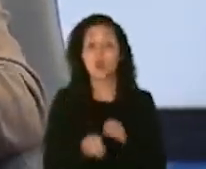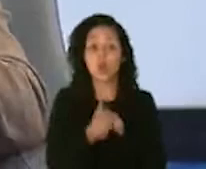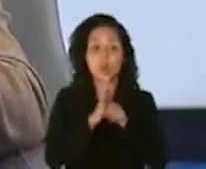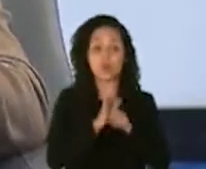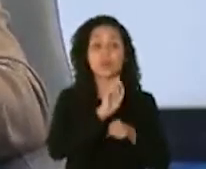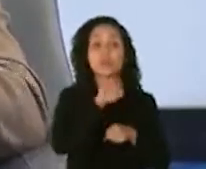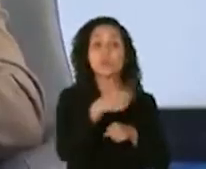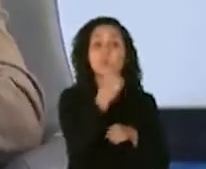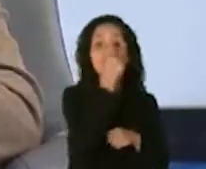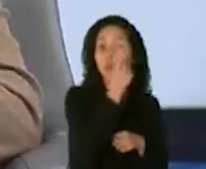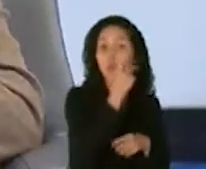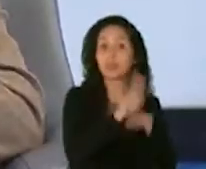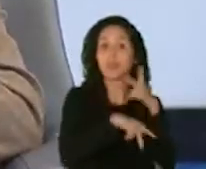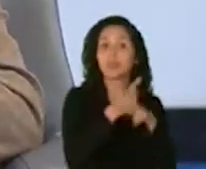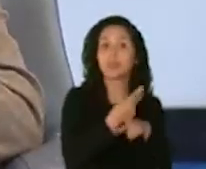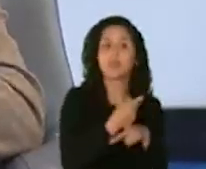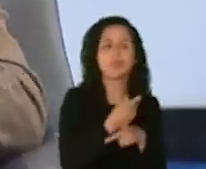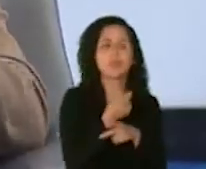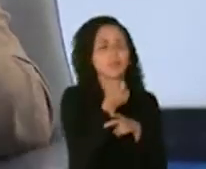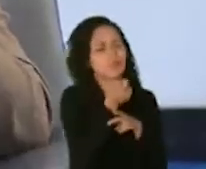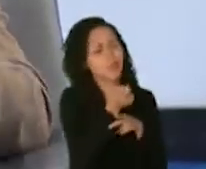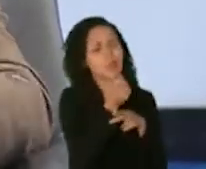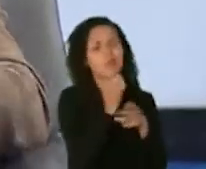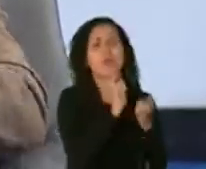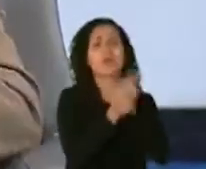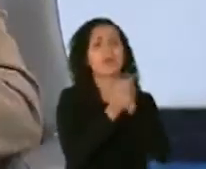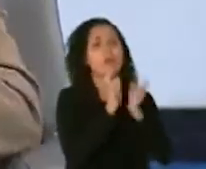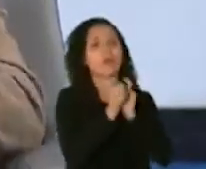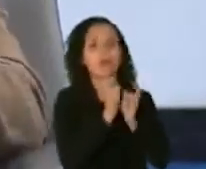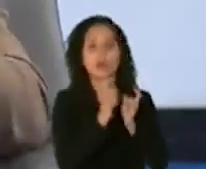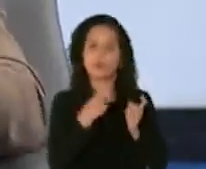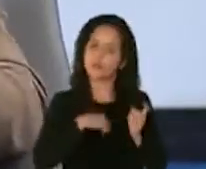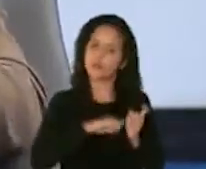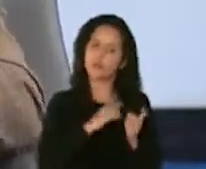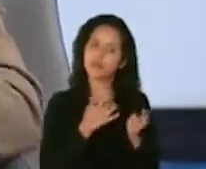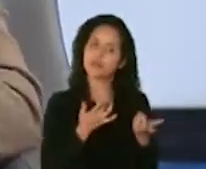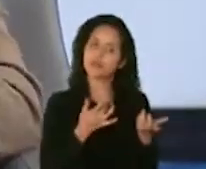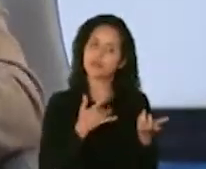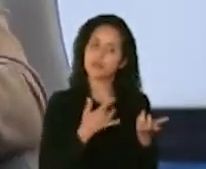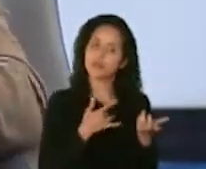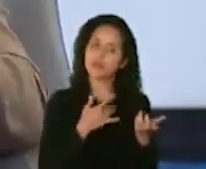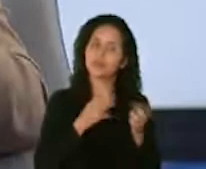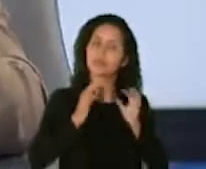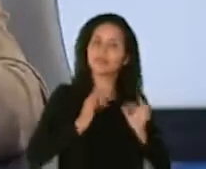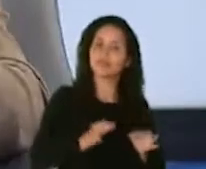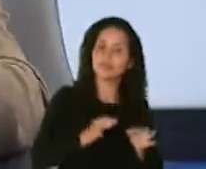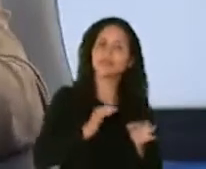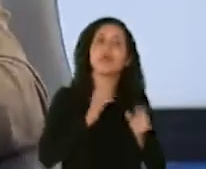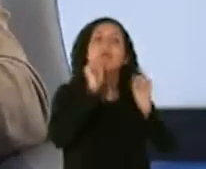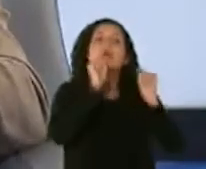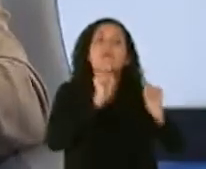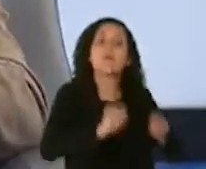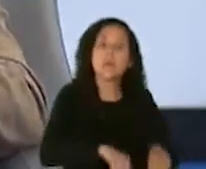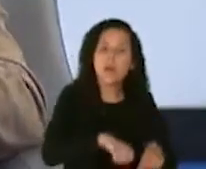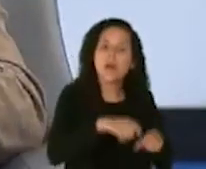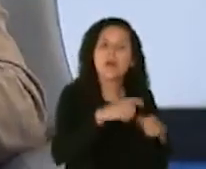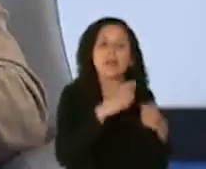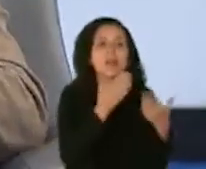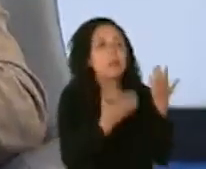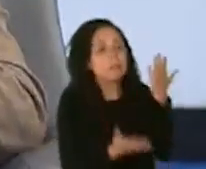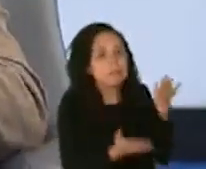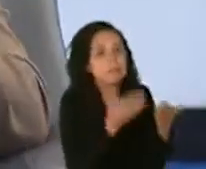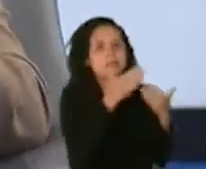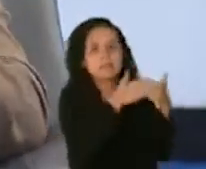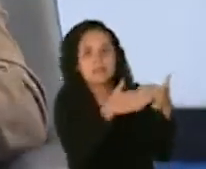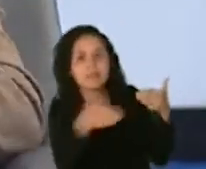y muy poca mutación antigénica lo cual nos confiere a nosotros la ventaja de que es posible que mute con el pasar del